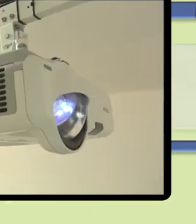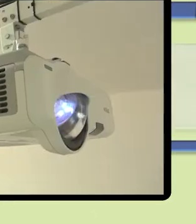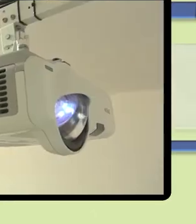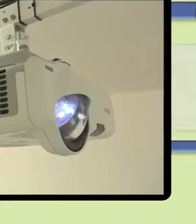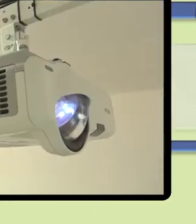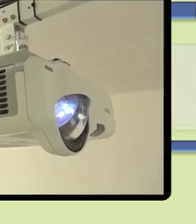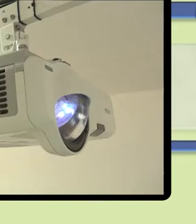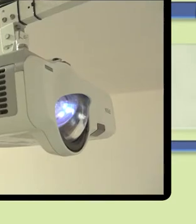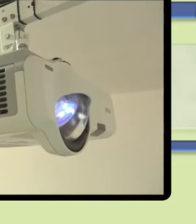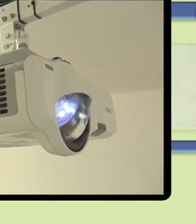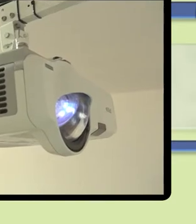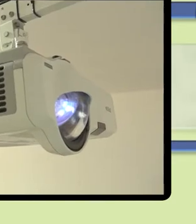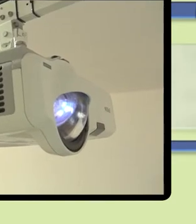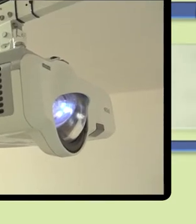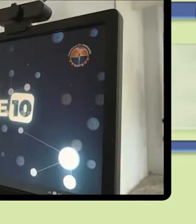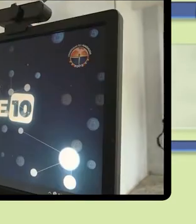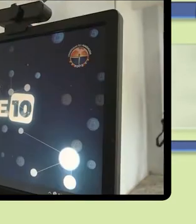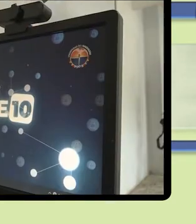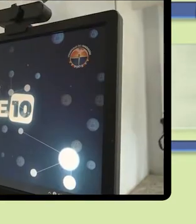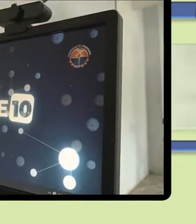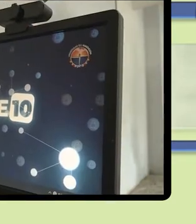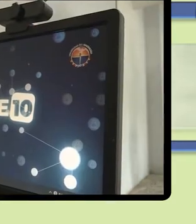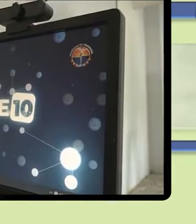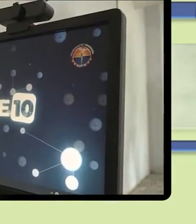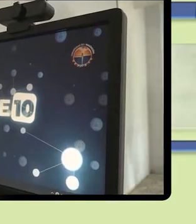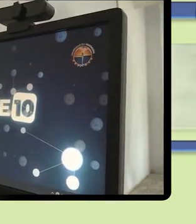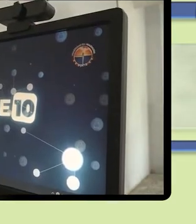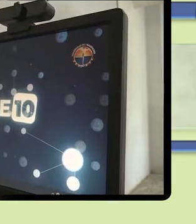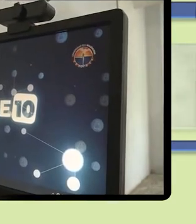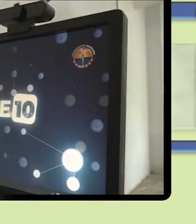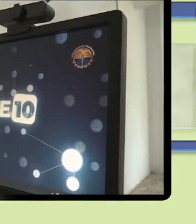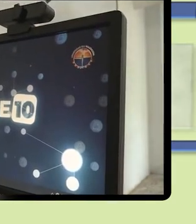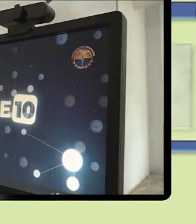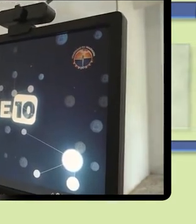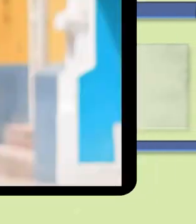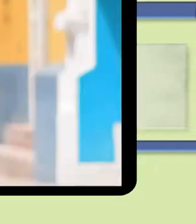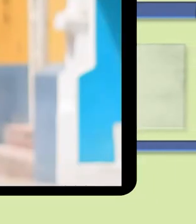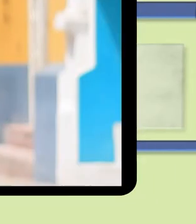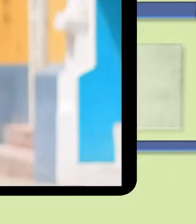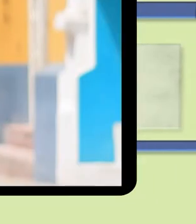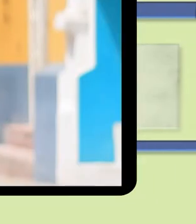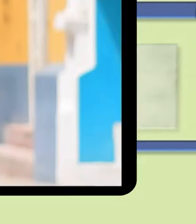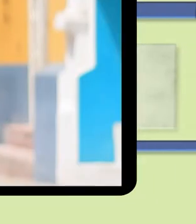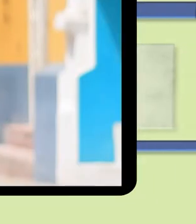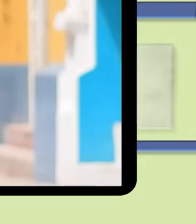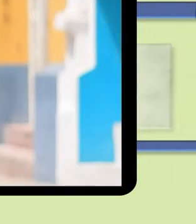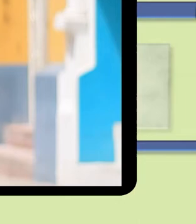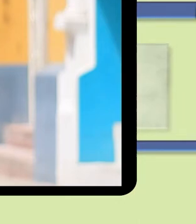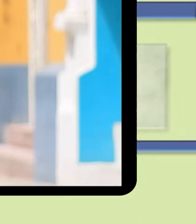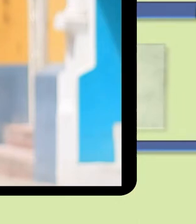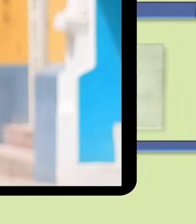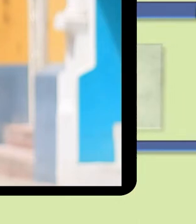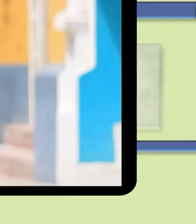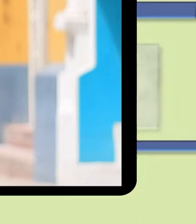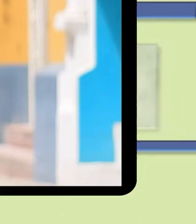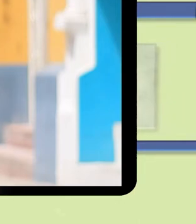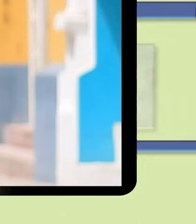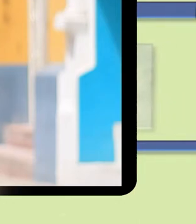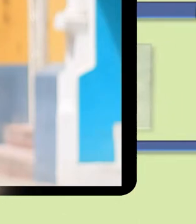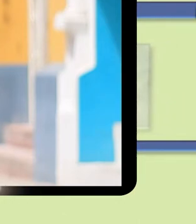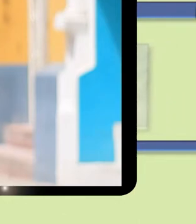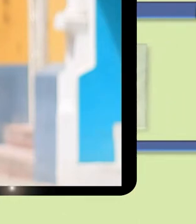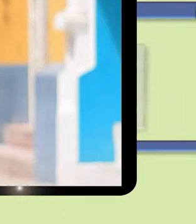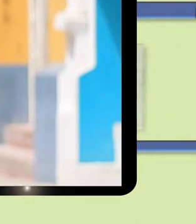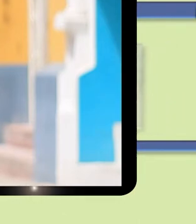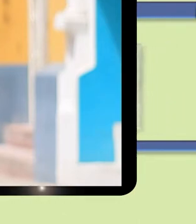aprovechó para entregar la sede digital Bloque 10 del Alma Mater en dicha municipalidad. Asimismo, durante el importante evento y ante